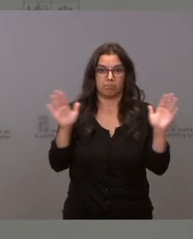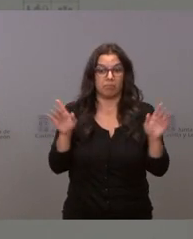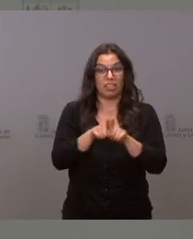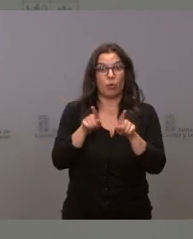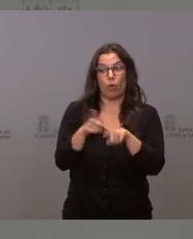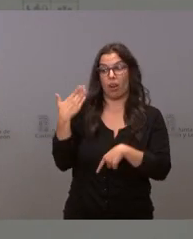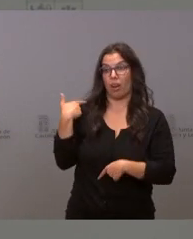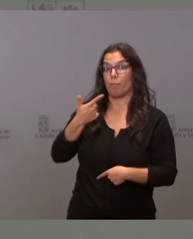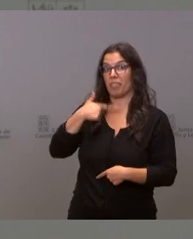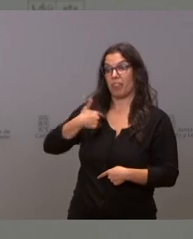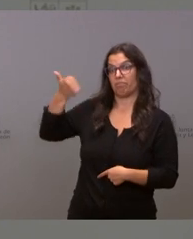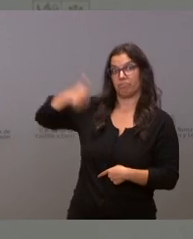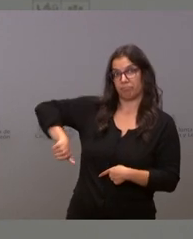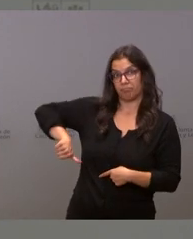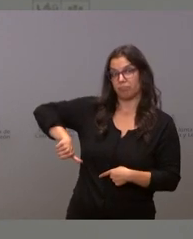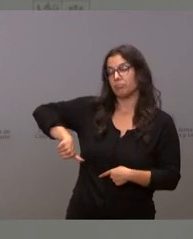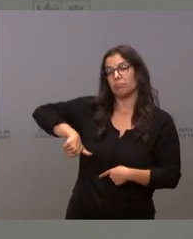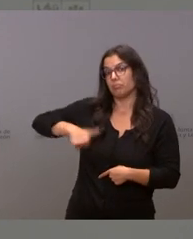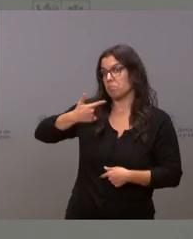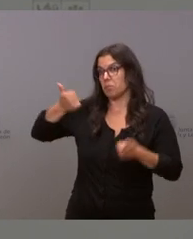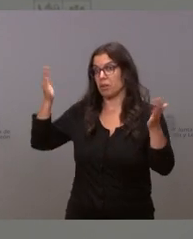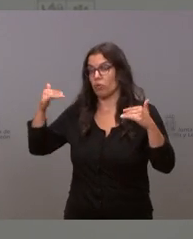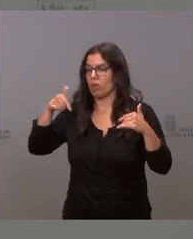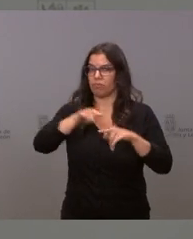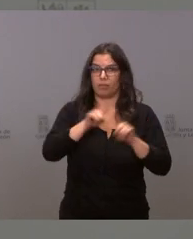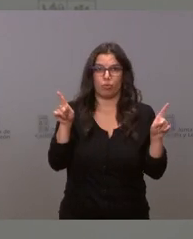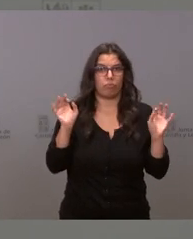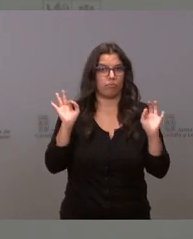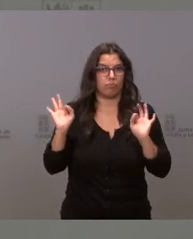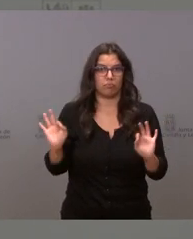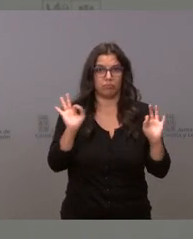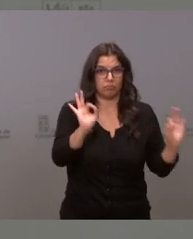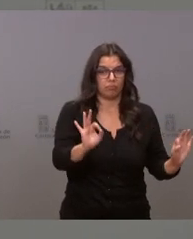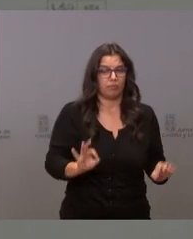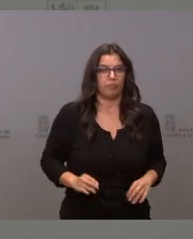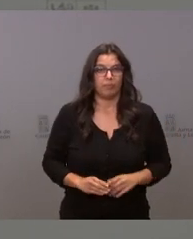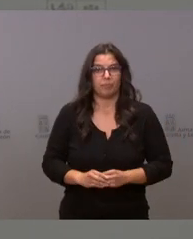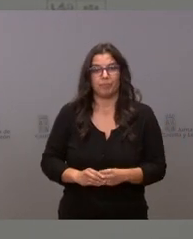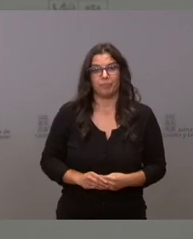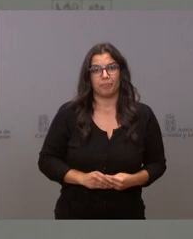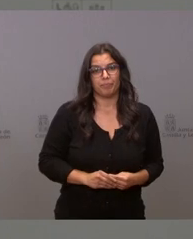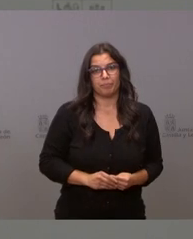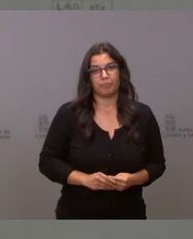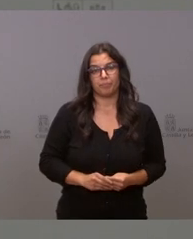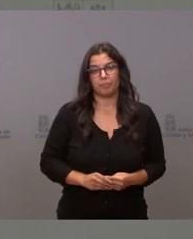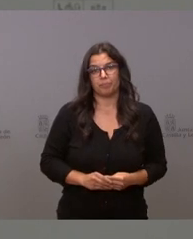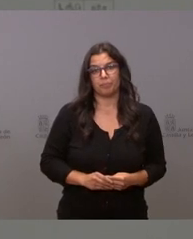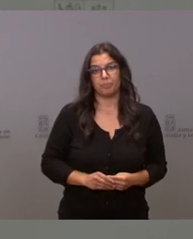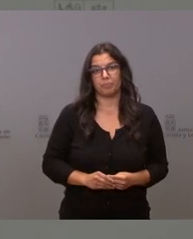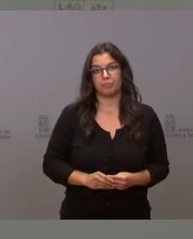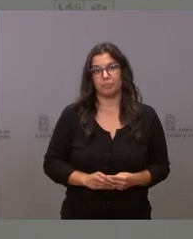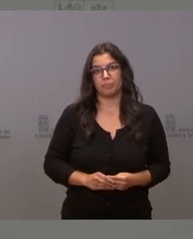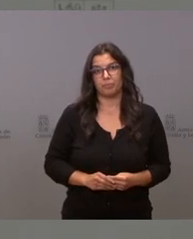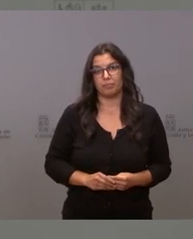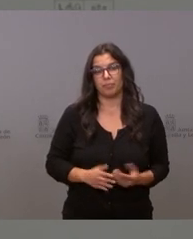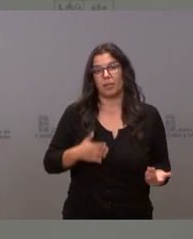allá con la sentencia del Tribunal Superior de Justicia. No haré lo que no